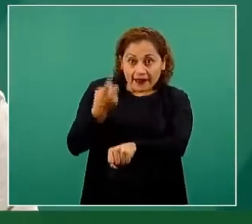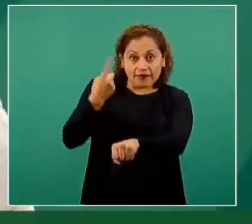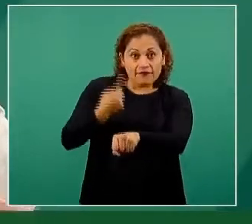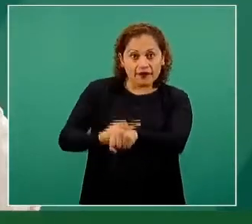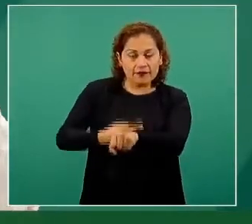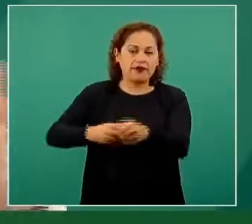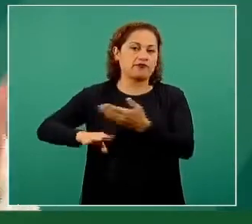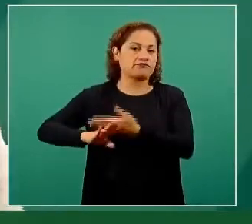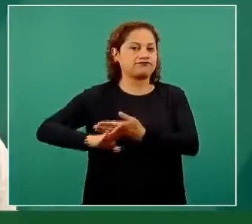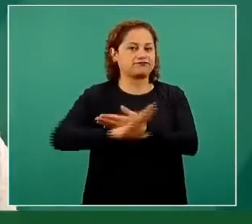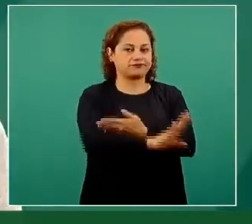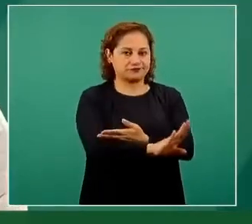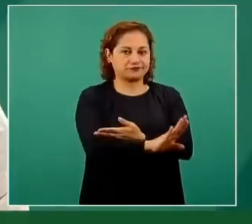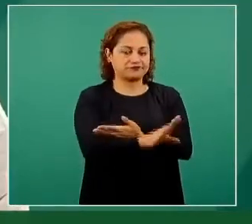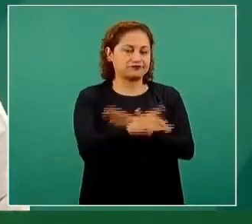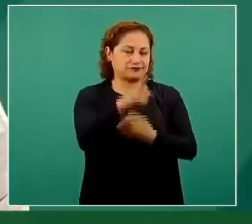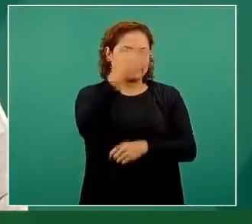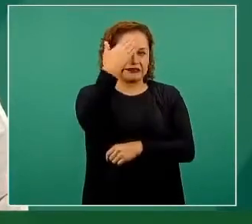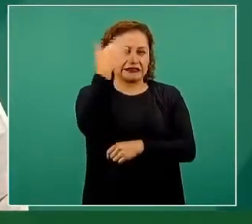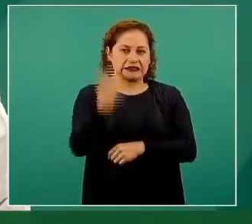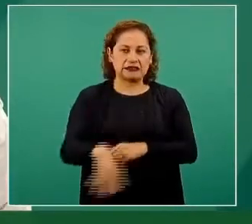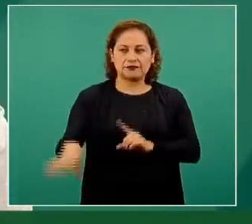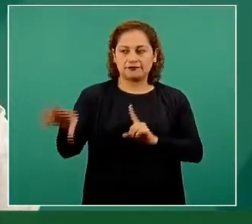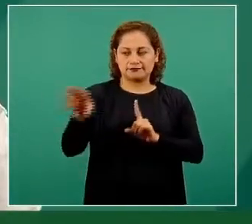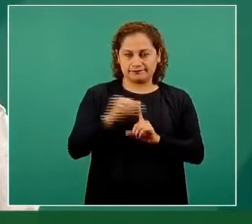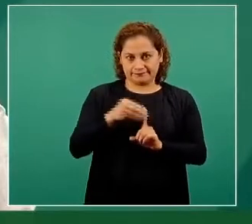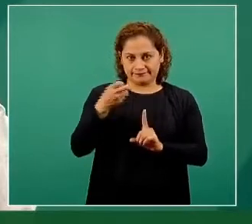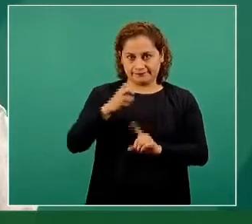virus SARS-CoV-2, desarrollamos la enfermedad COVID.